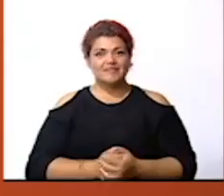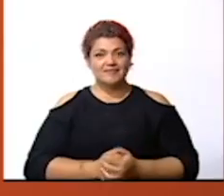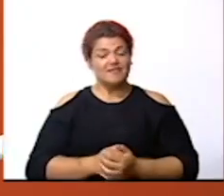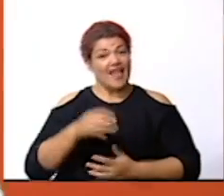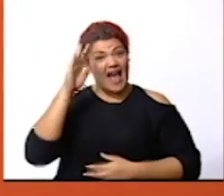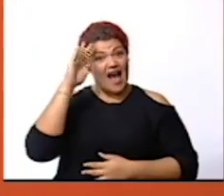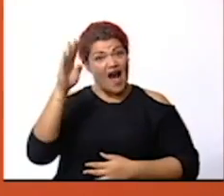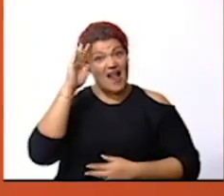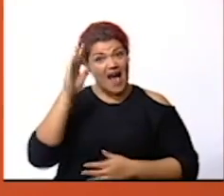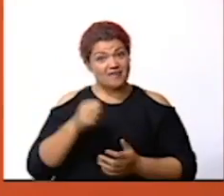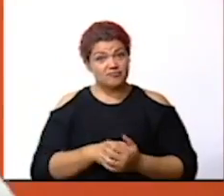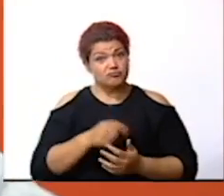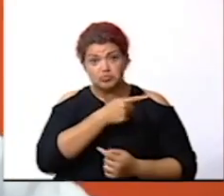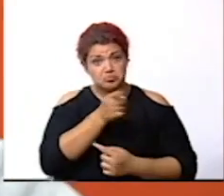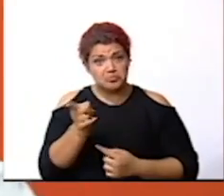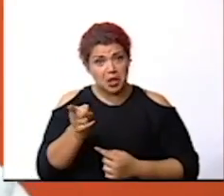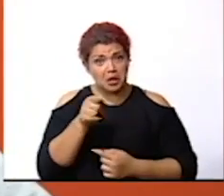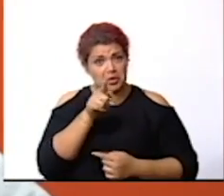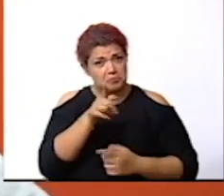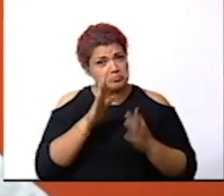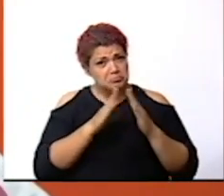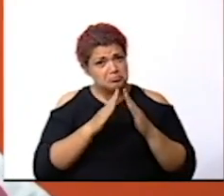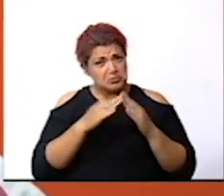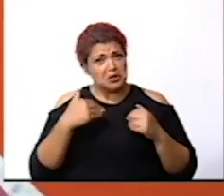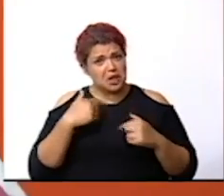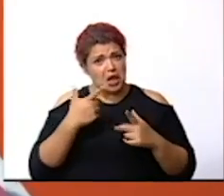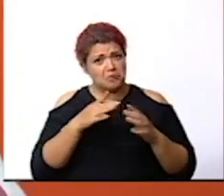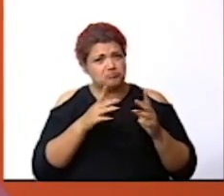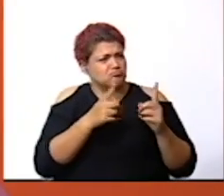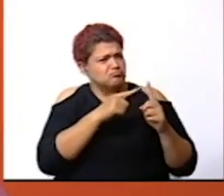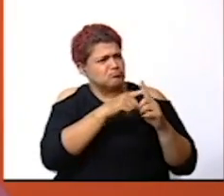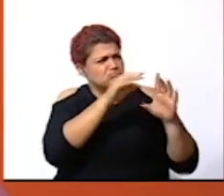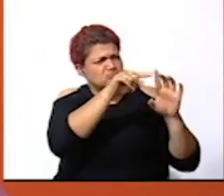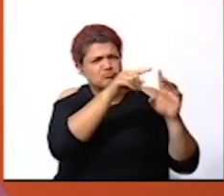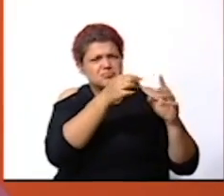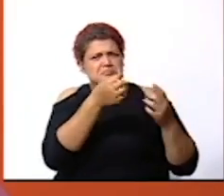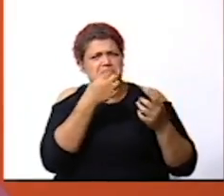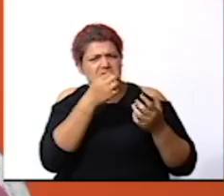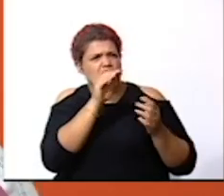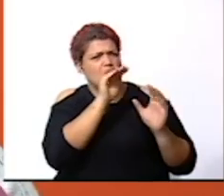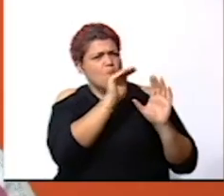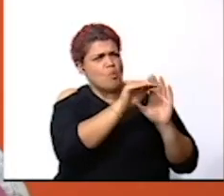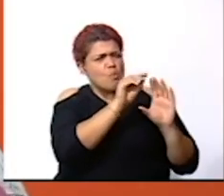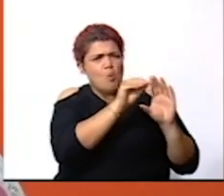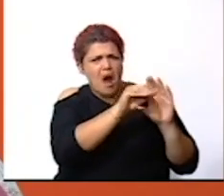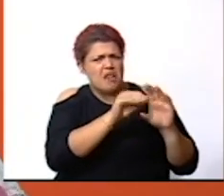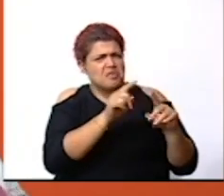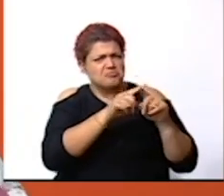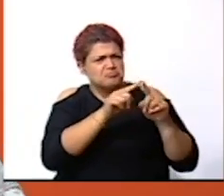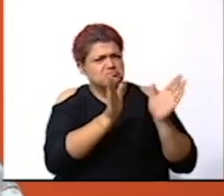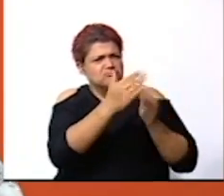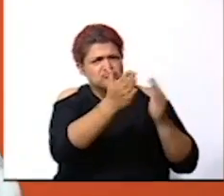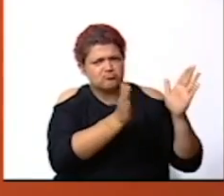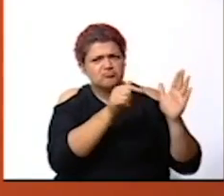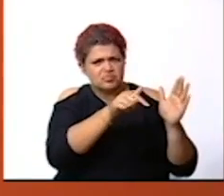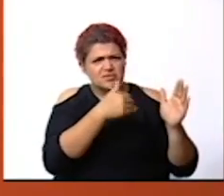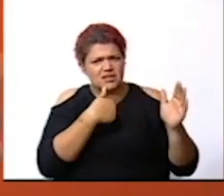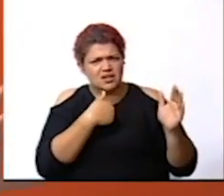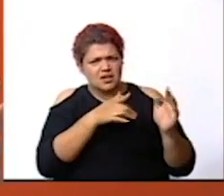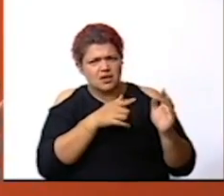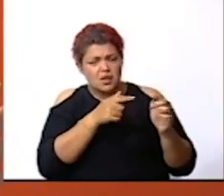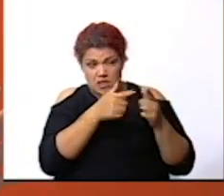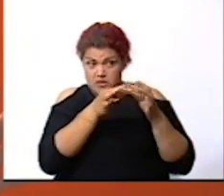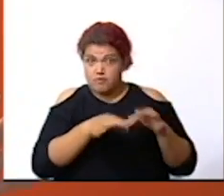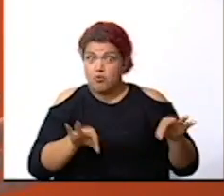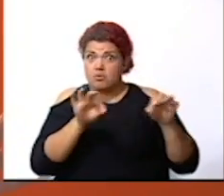hola ustedes en su casa tienen botiquín como este es muy importante porque